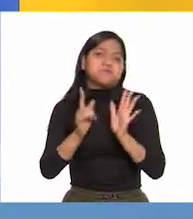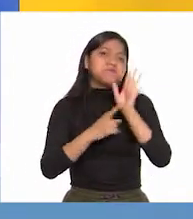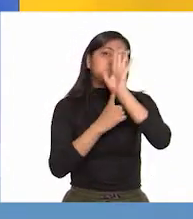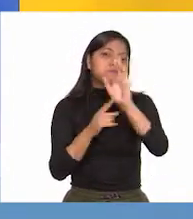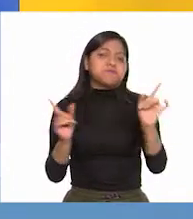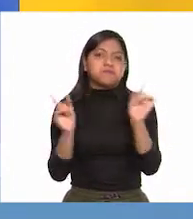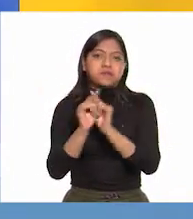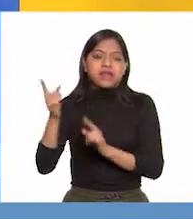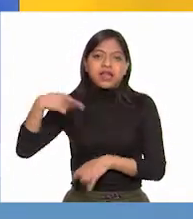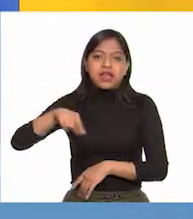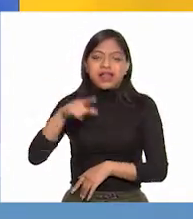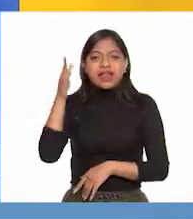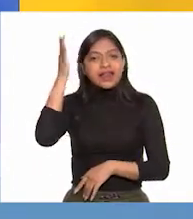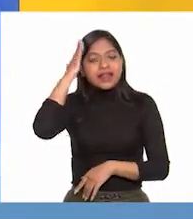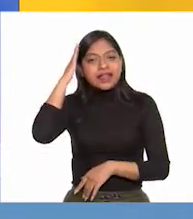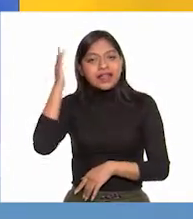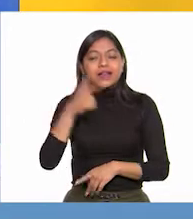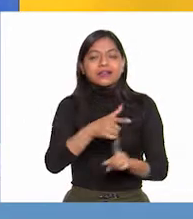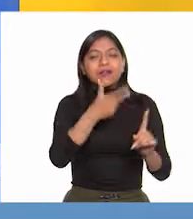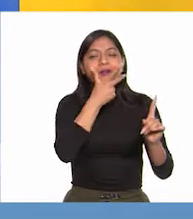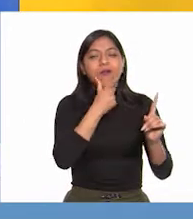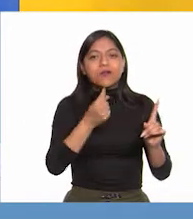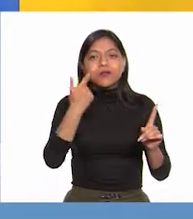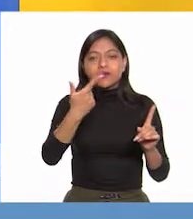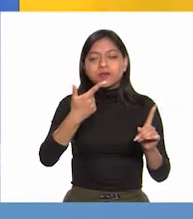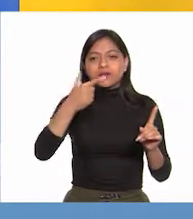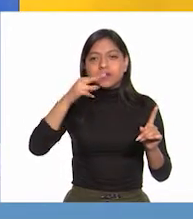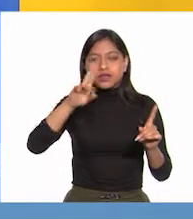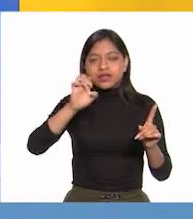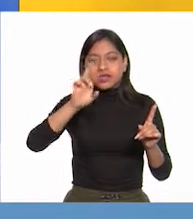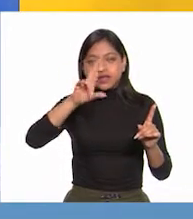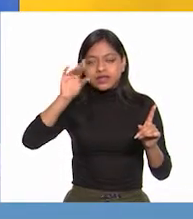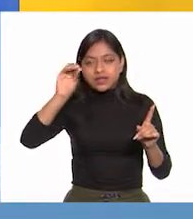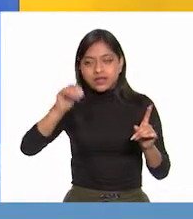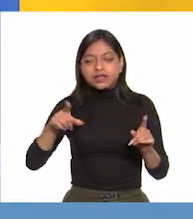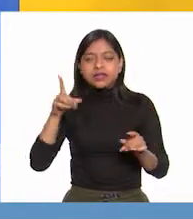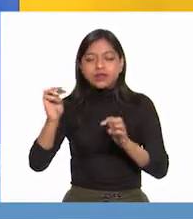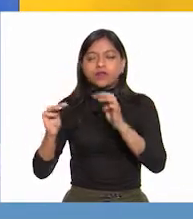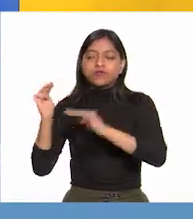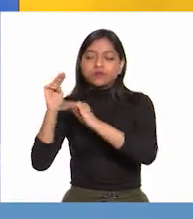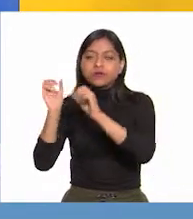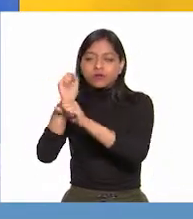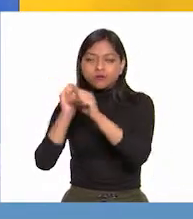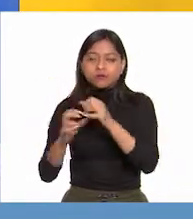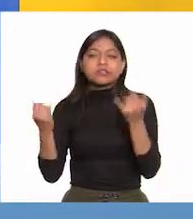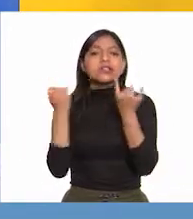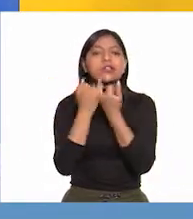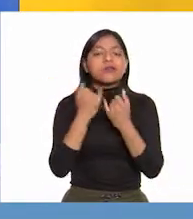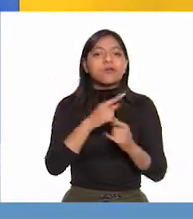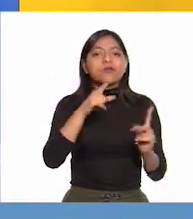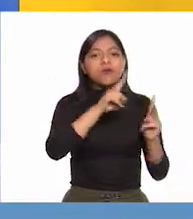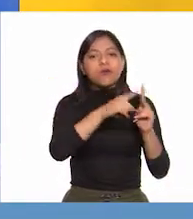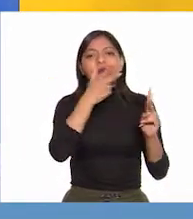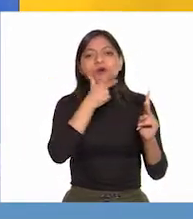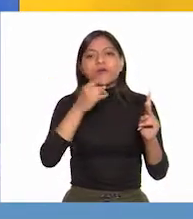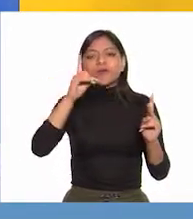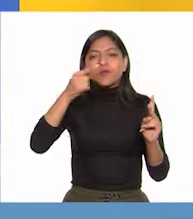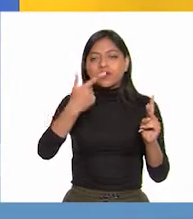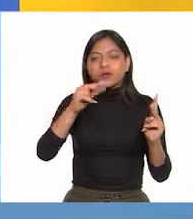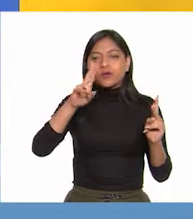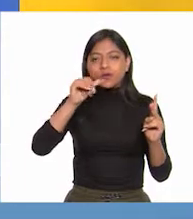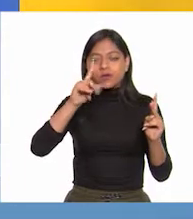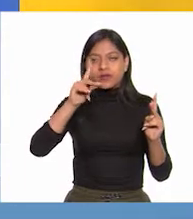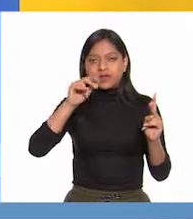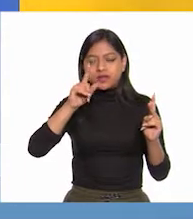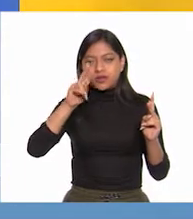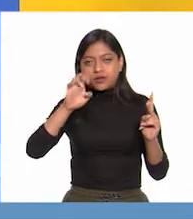algunas comandadas por Vicente Guerrero en las montañas del sur, por Guadalupe Victoria en Veracruz y por Francisco Javier Mina